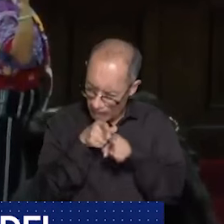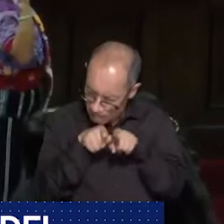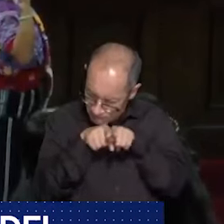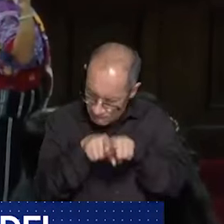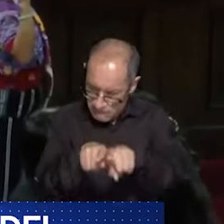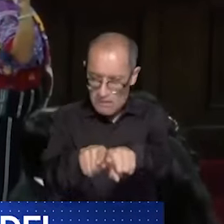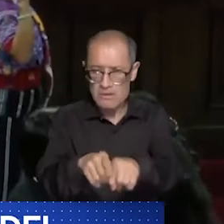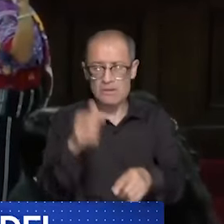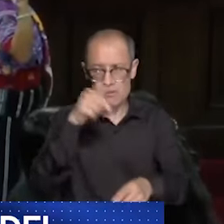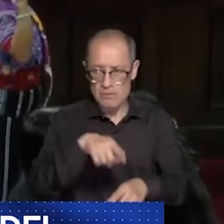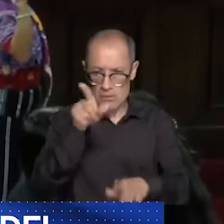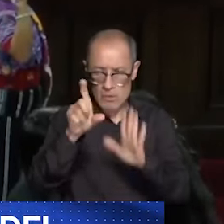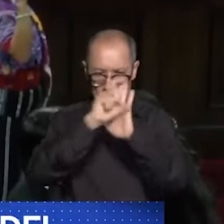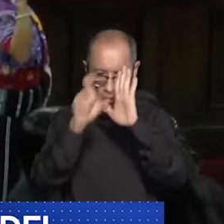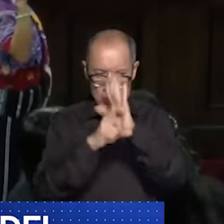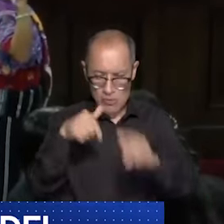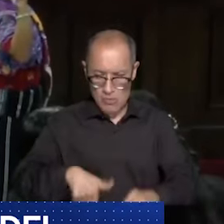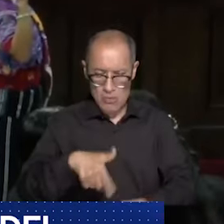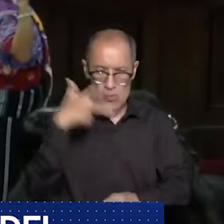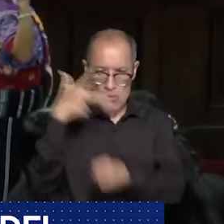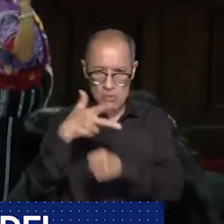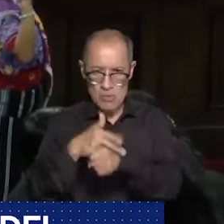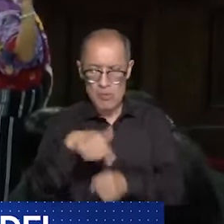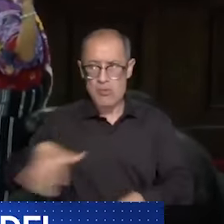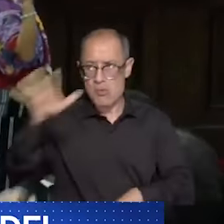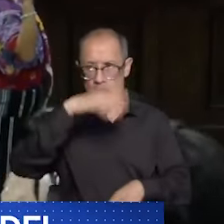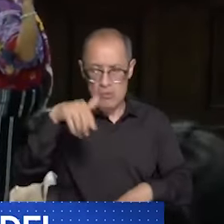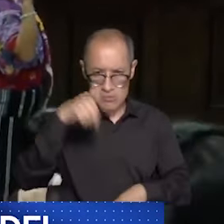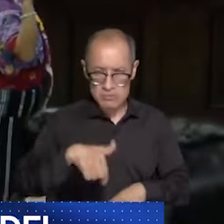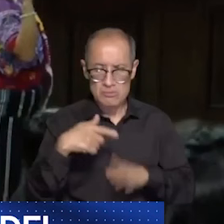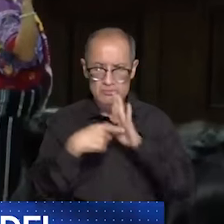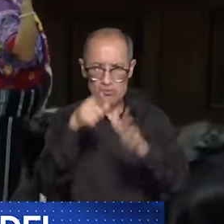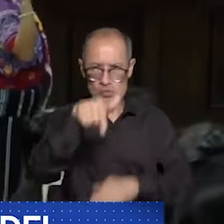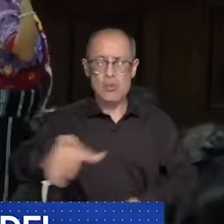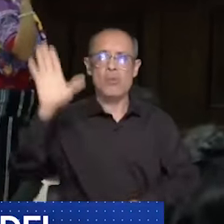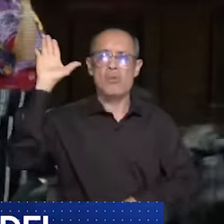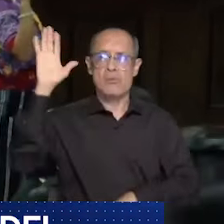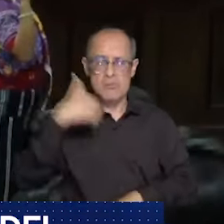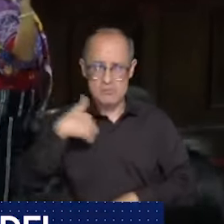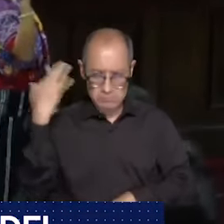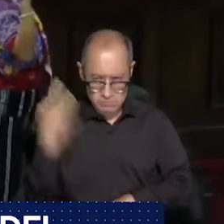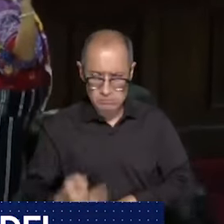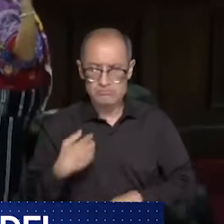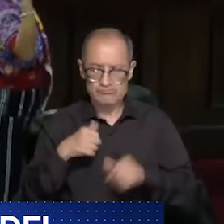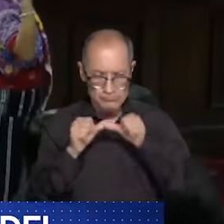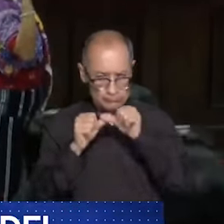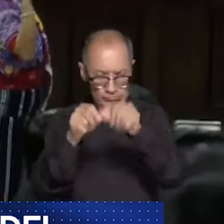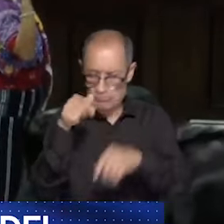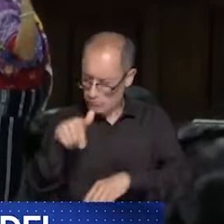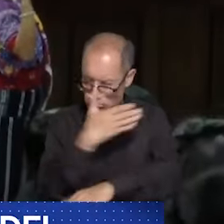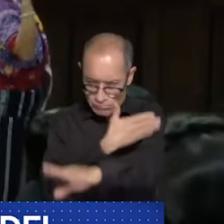obedientes a la condición política de la República de Guatemala, cumplir y velar por su cumplimiento. Por